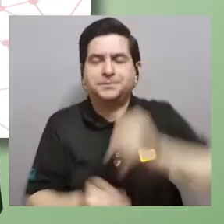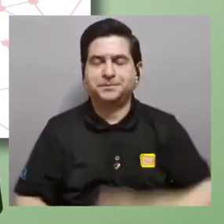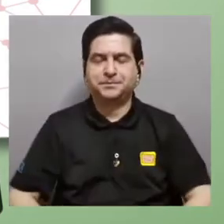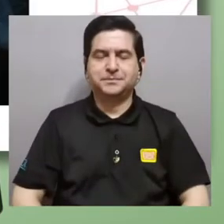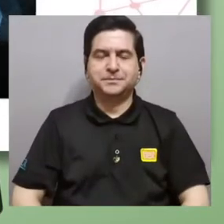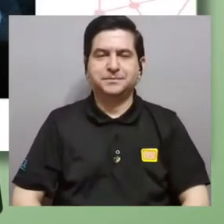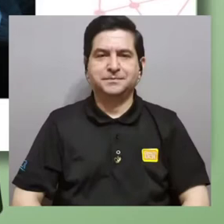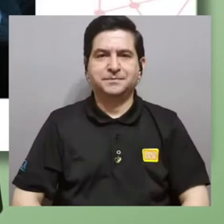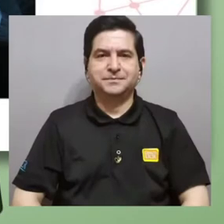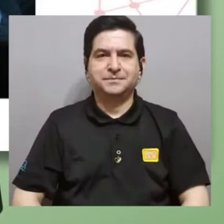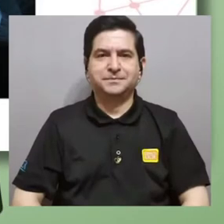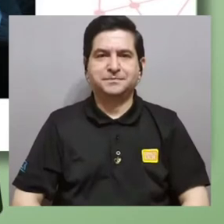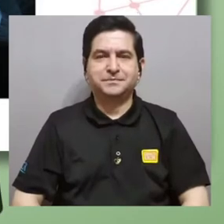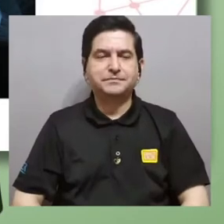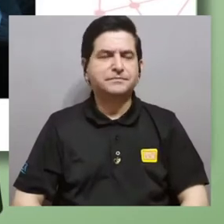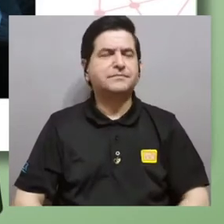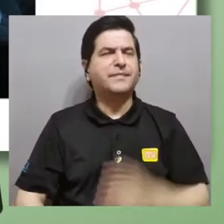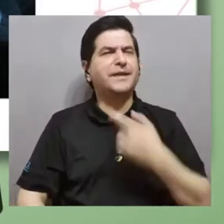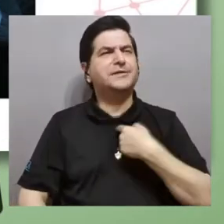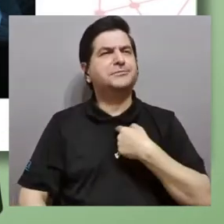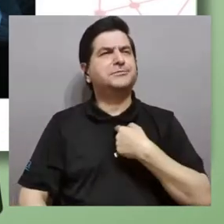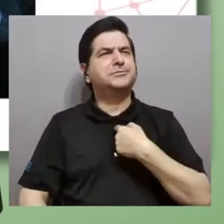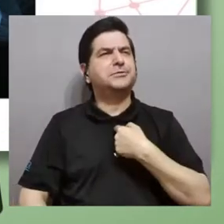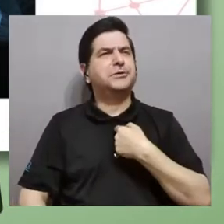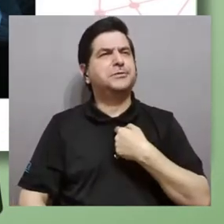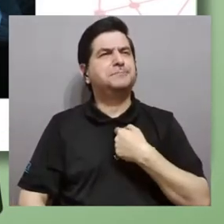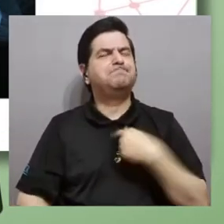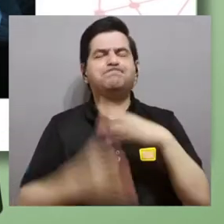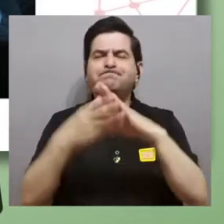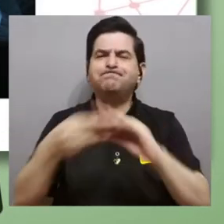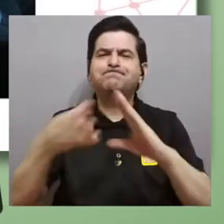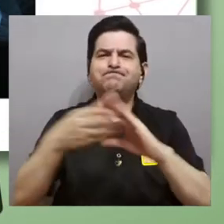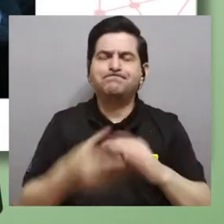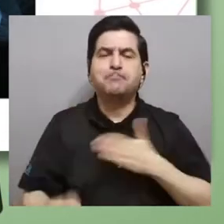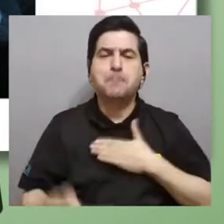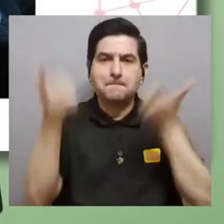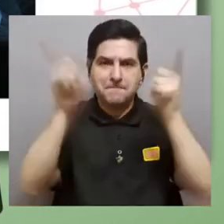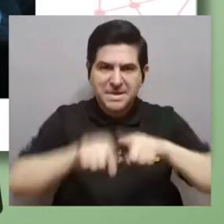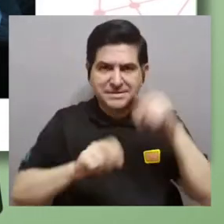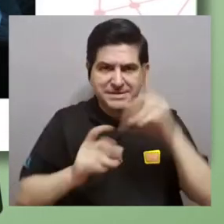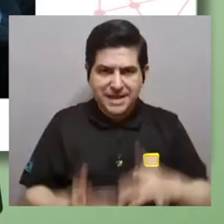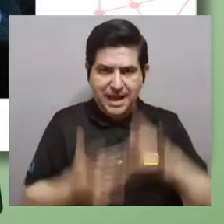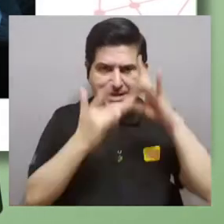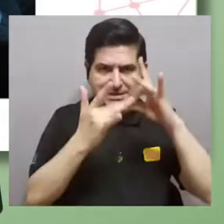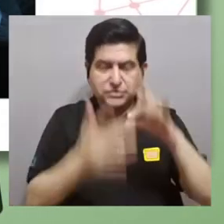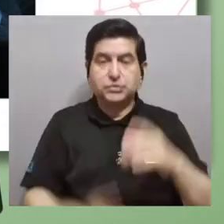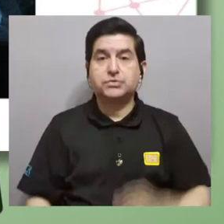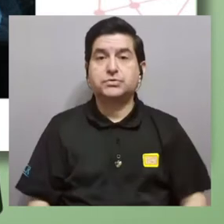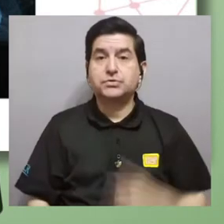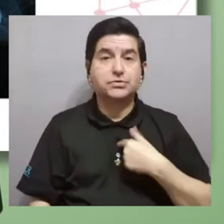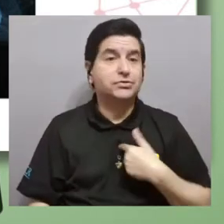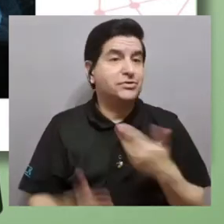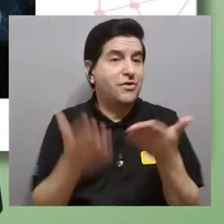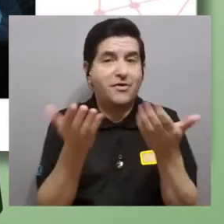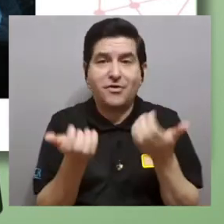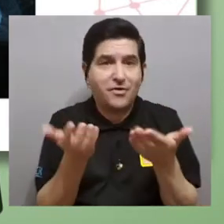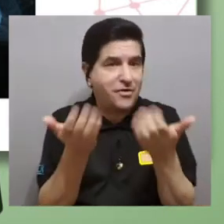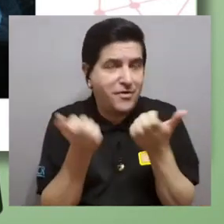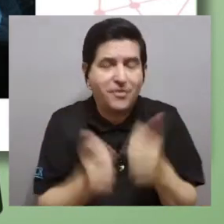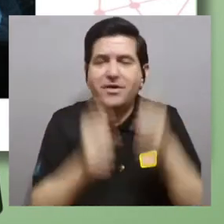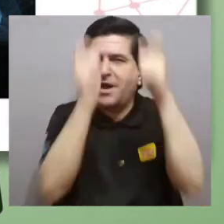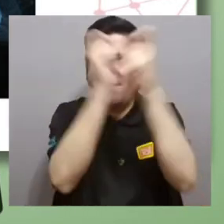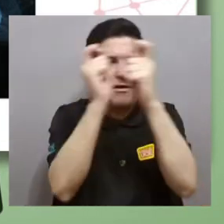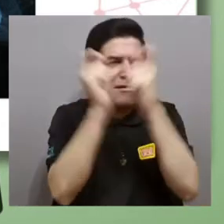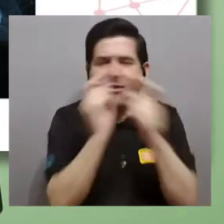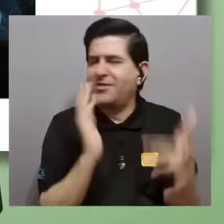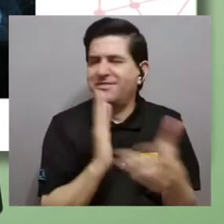sustancialmente. Esto me lleva a comentarles mis casos particulares. Yo no he querido y